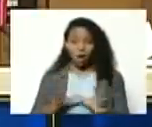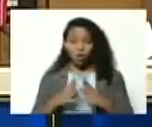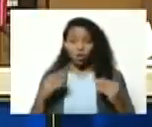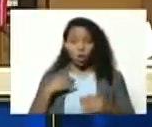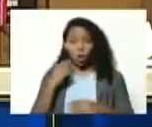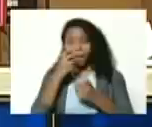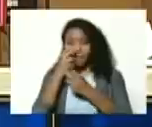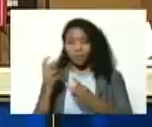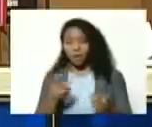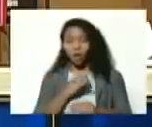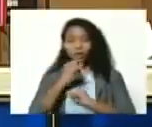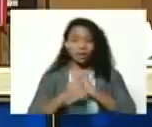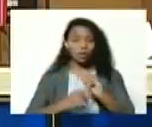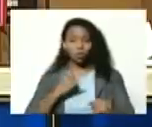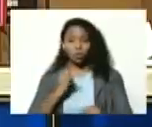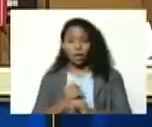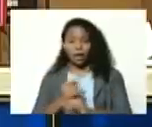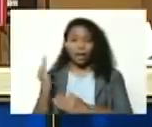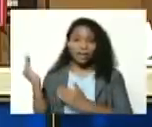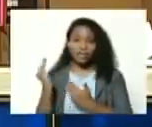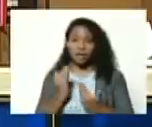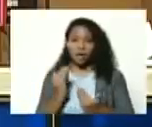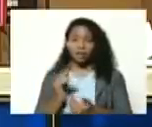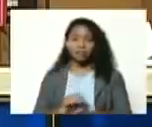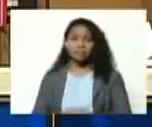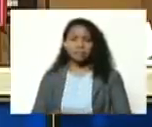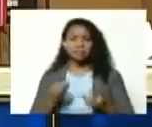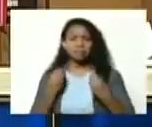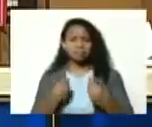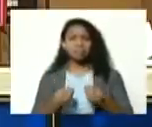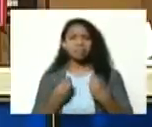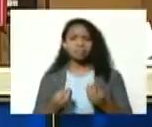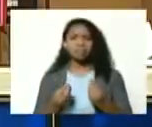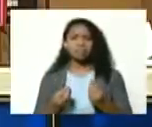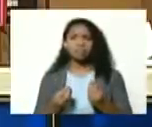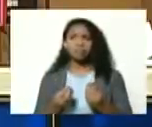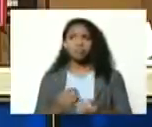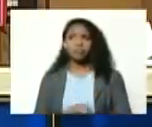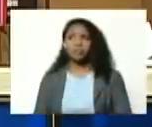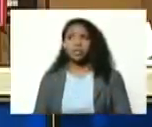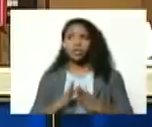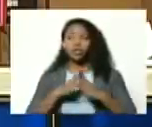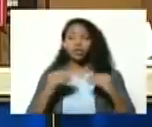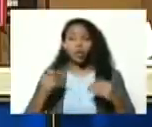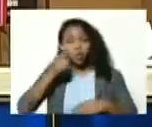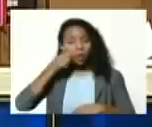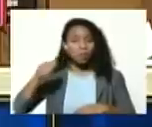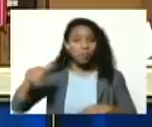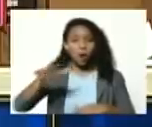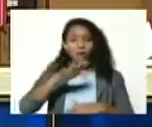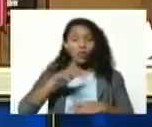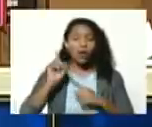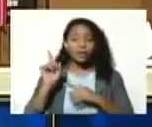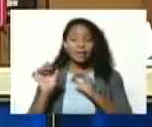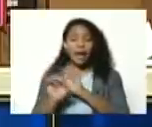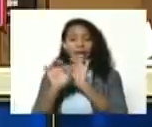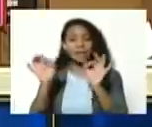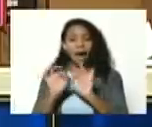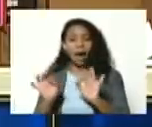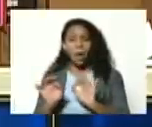internacionales que vienen para todo nuestro pueblo es un regalo